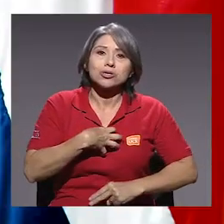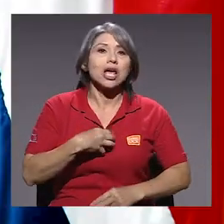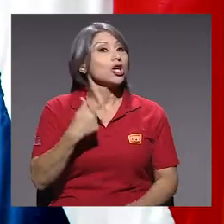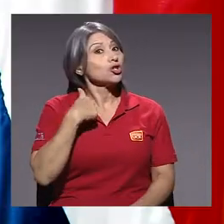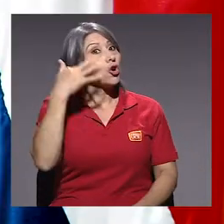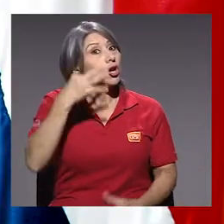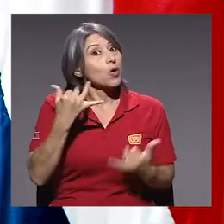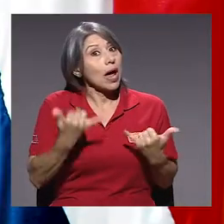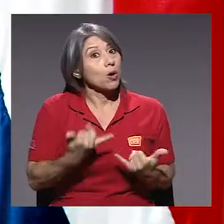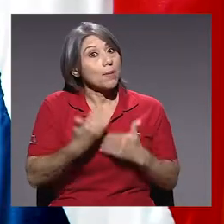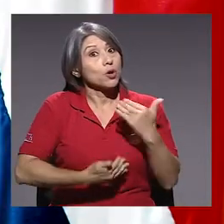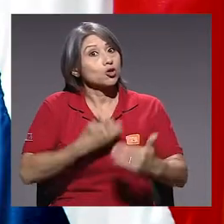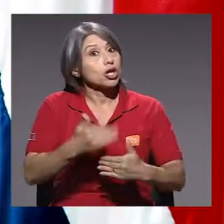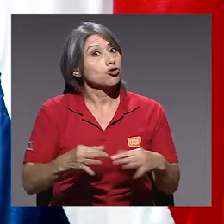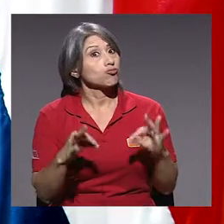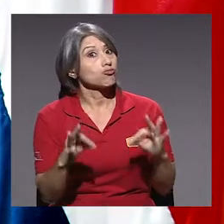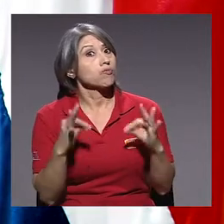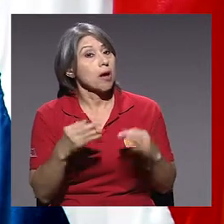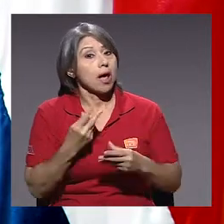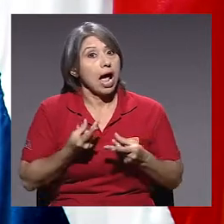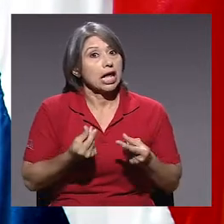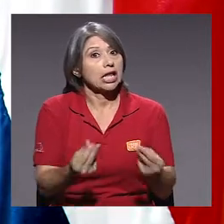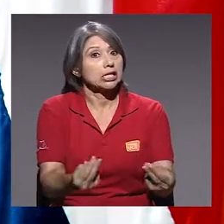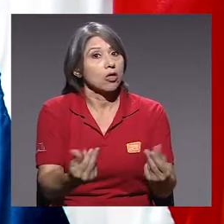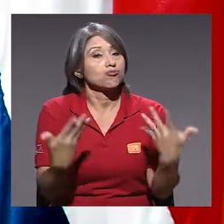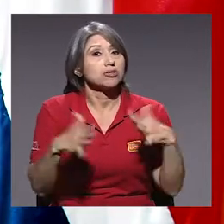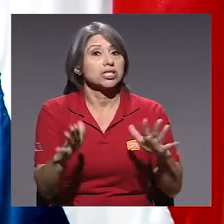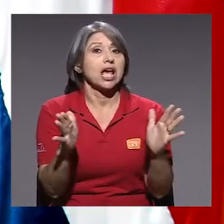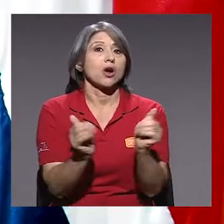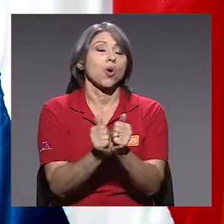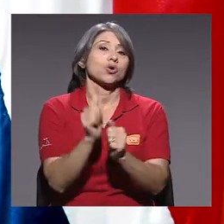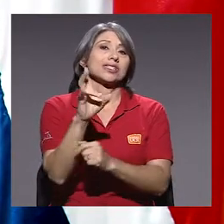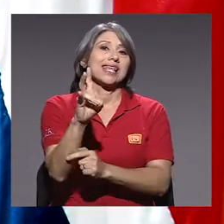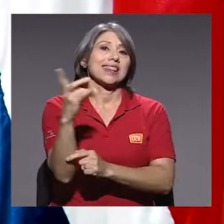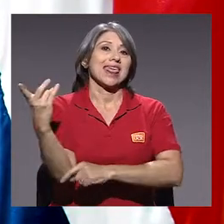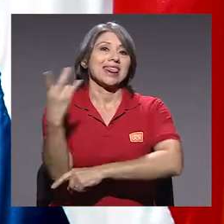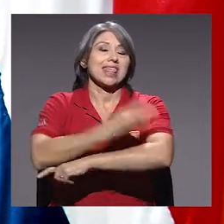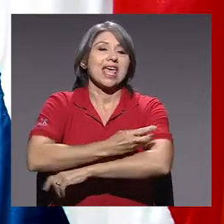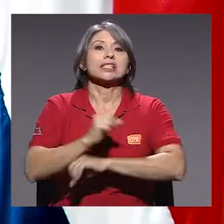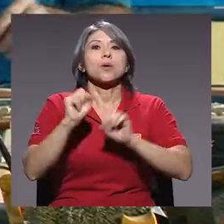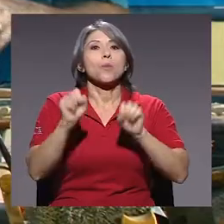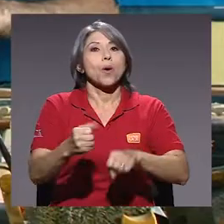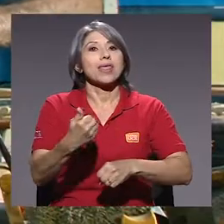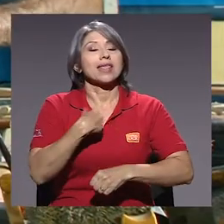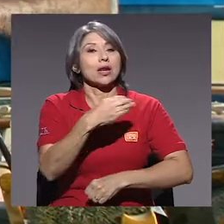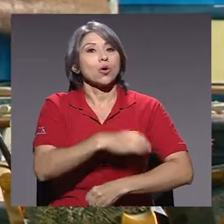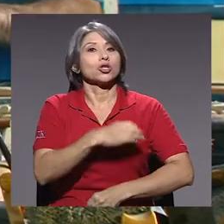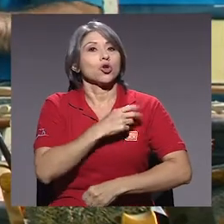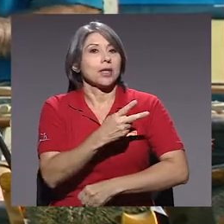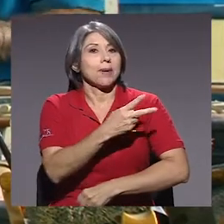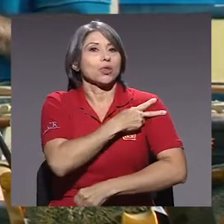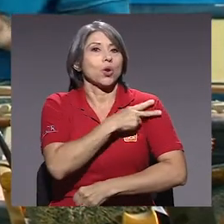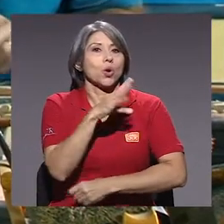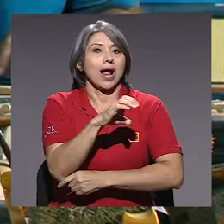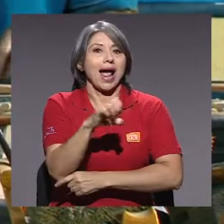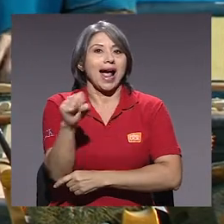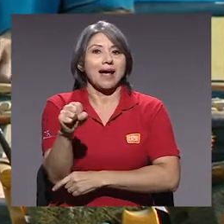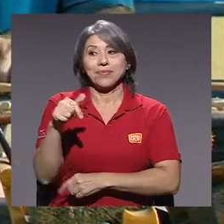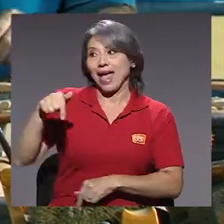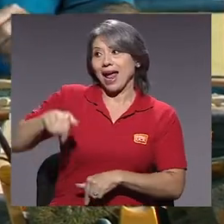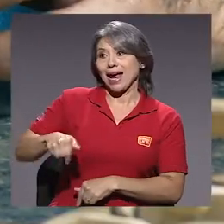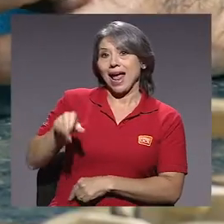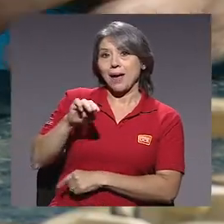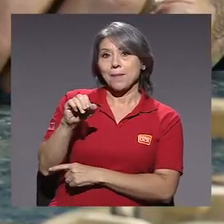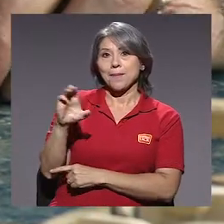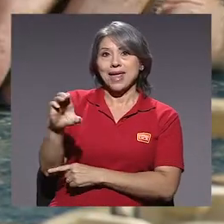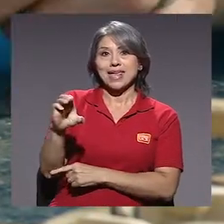Yo creo que, dichosamente, esos procesos se han agilizado. ¿Verdad? Ya en siete días puedes tener tu condición de patrono en la Caja Costalicense de Seguro Social. Acá en el